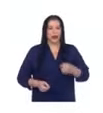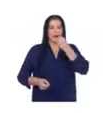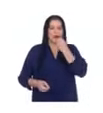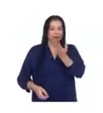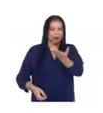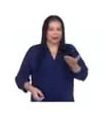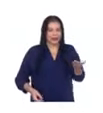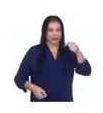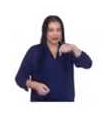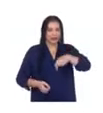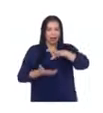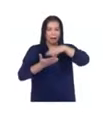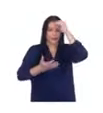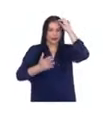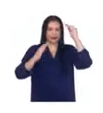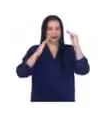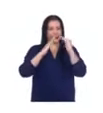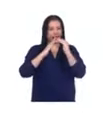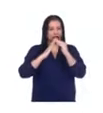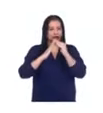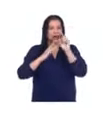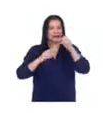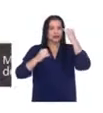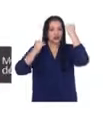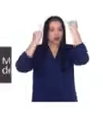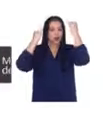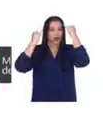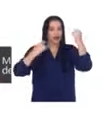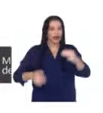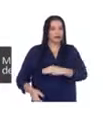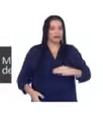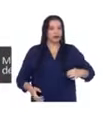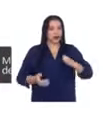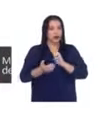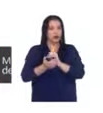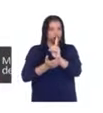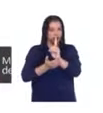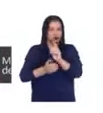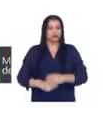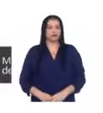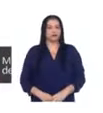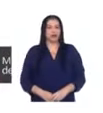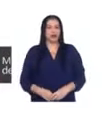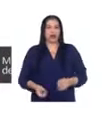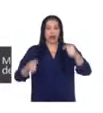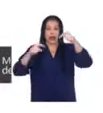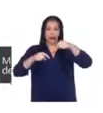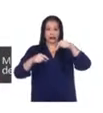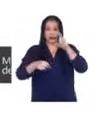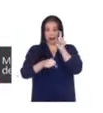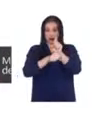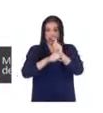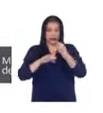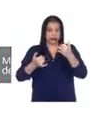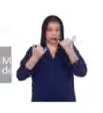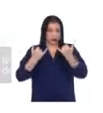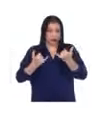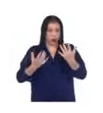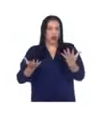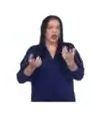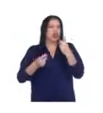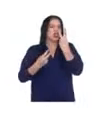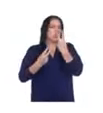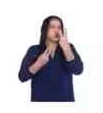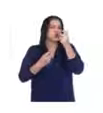Bienvenidos a Aprendo en Casa, una iniciativa del Ministerio de Educación. La presente sesión de aprendizaje es una